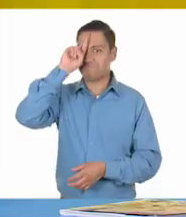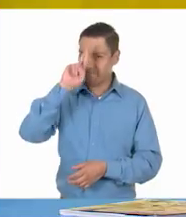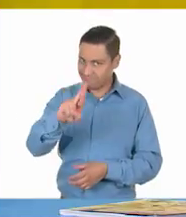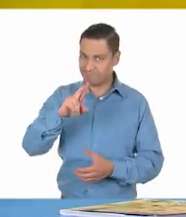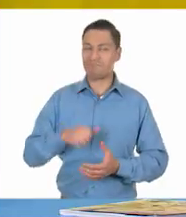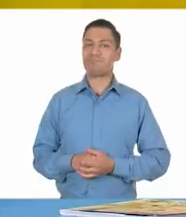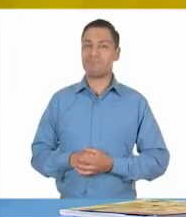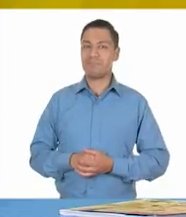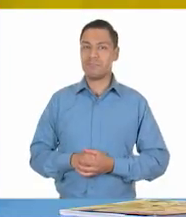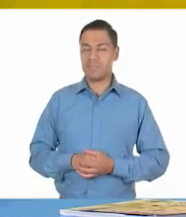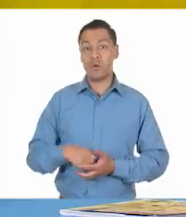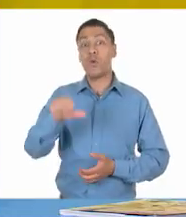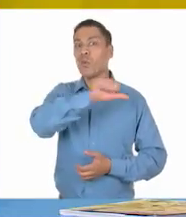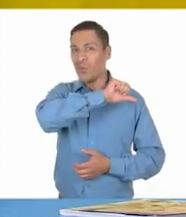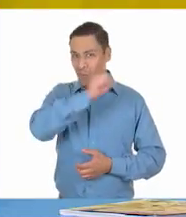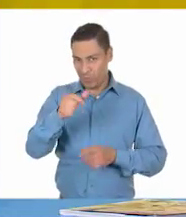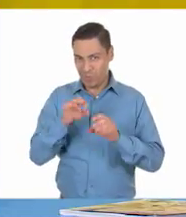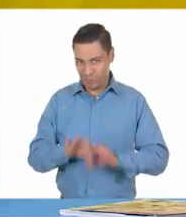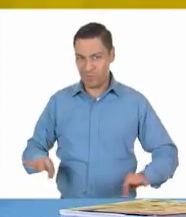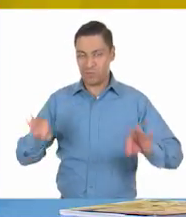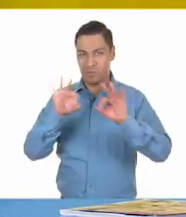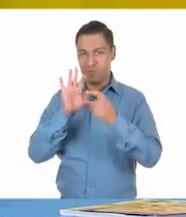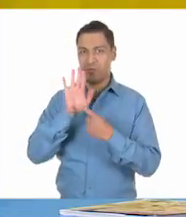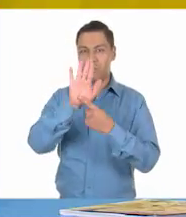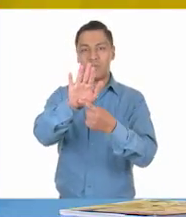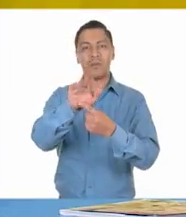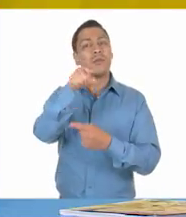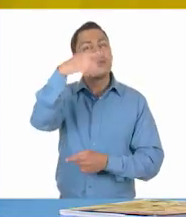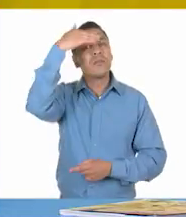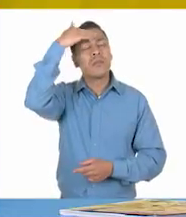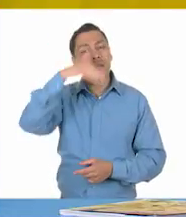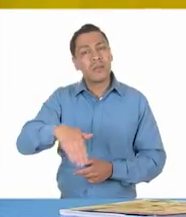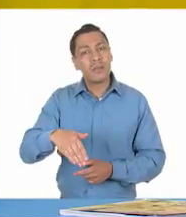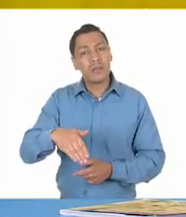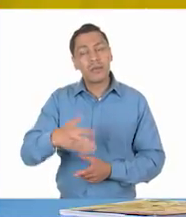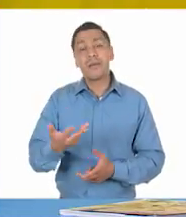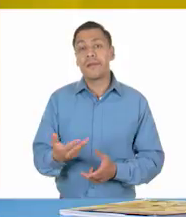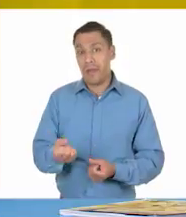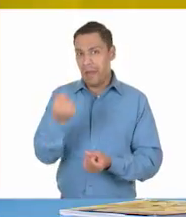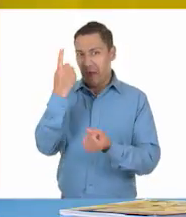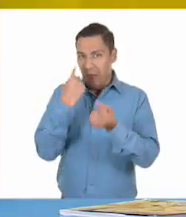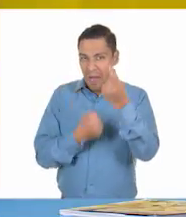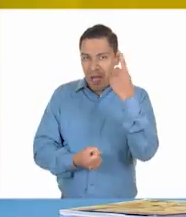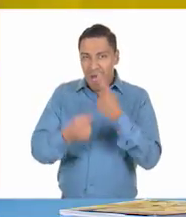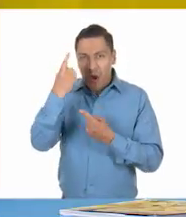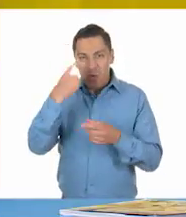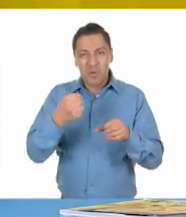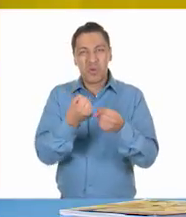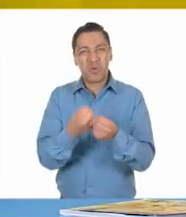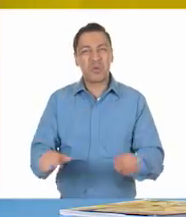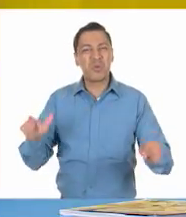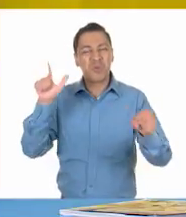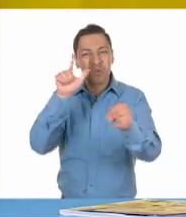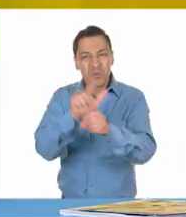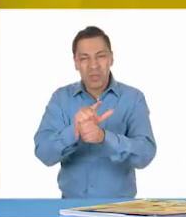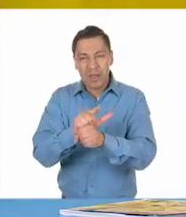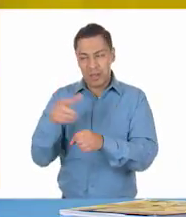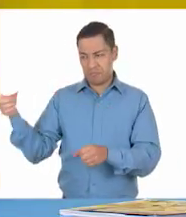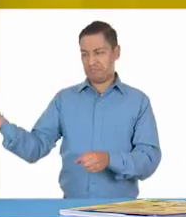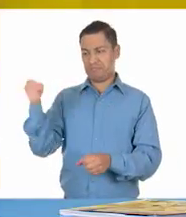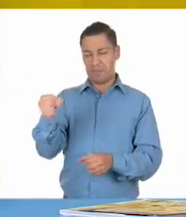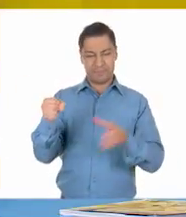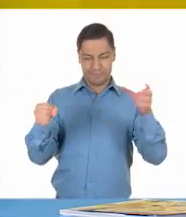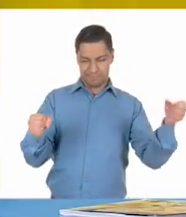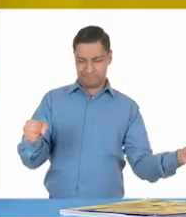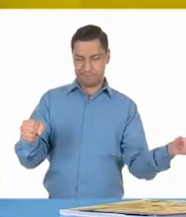hablemos de otro aspecto muy importante. Ustedes sabían que se han hecho algunos experimentos sociales en donde ponen a algunas